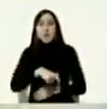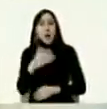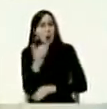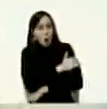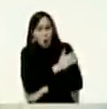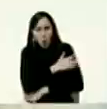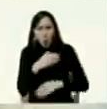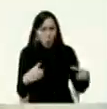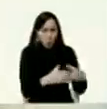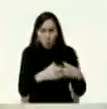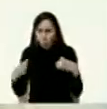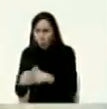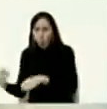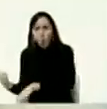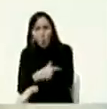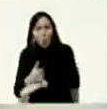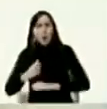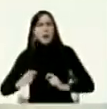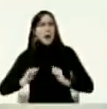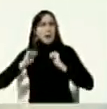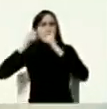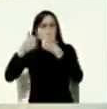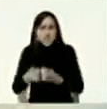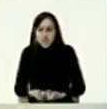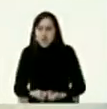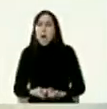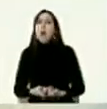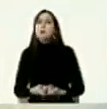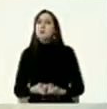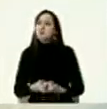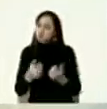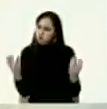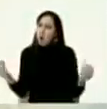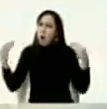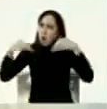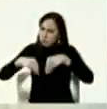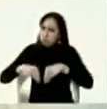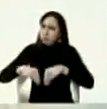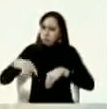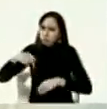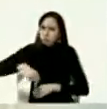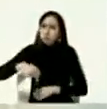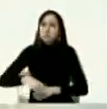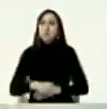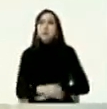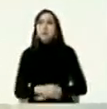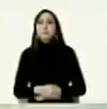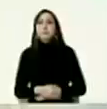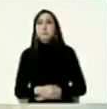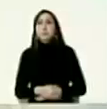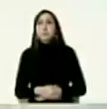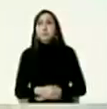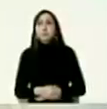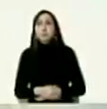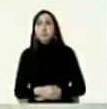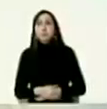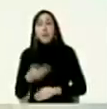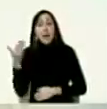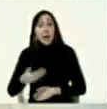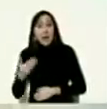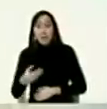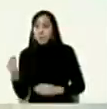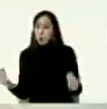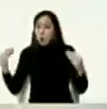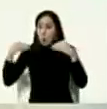van a empezar una nueva ronda de negociaciones las presentes negociaciones